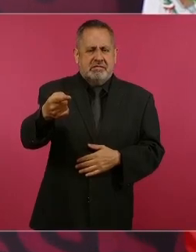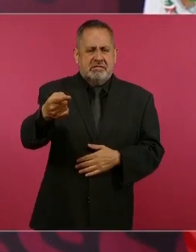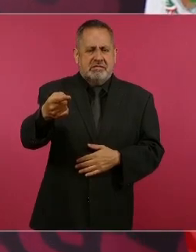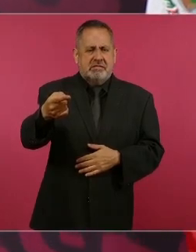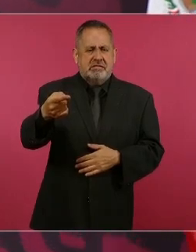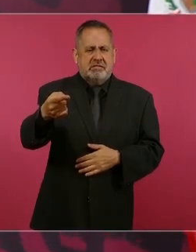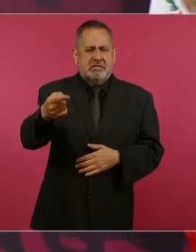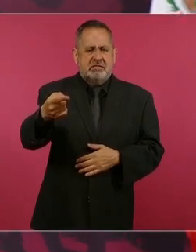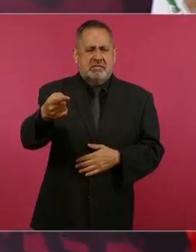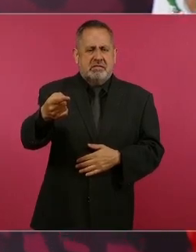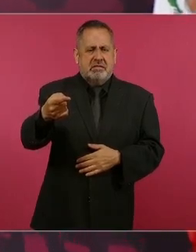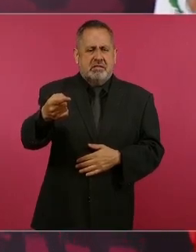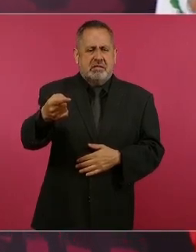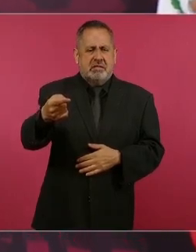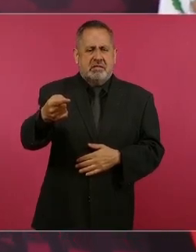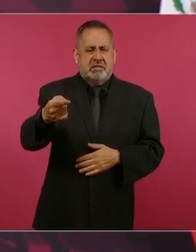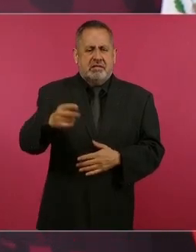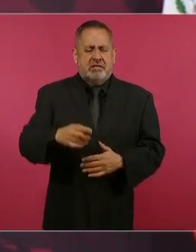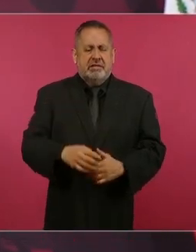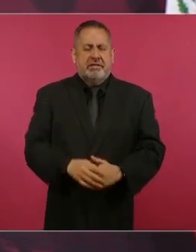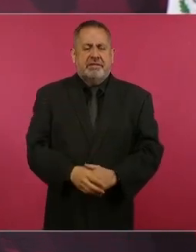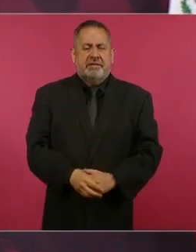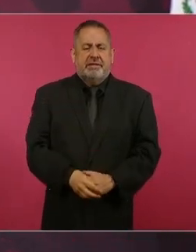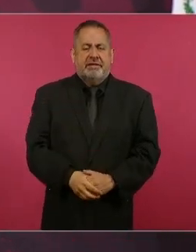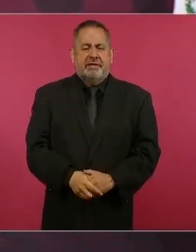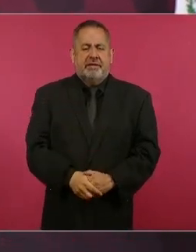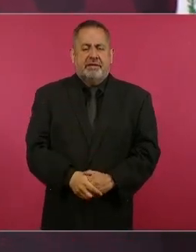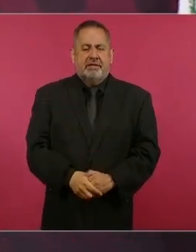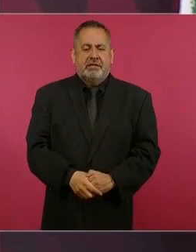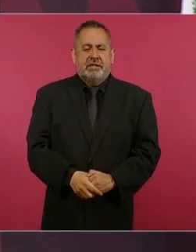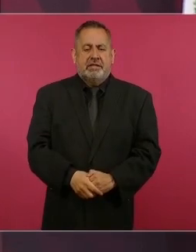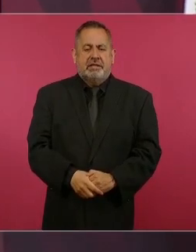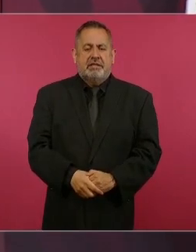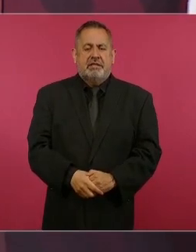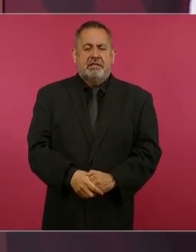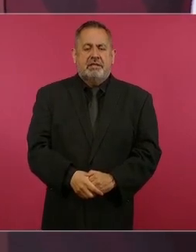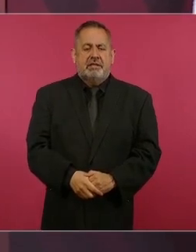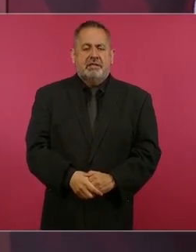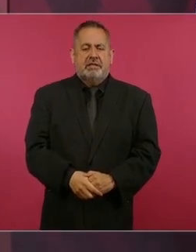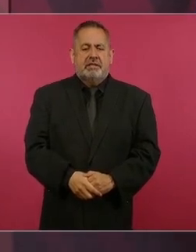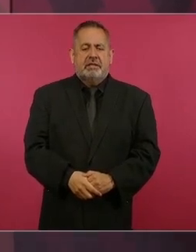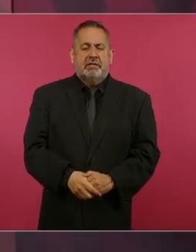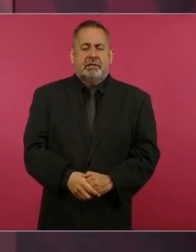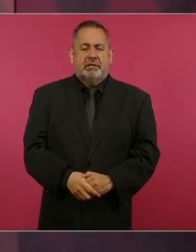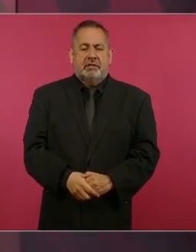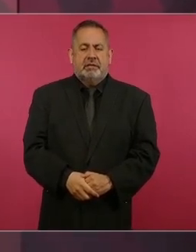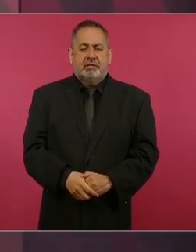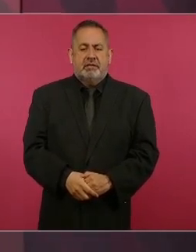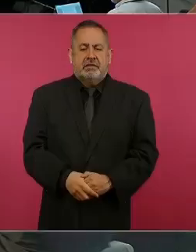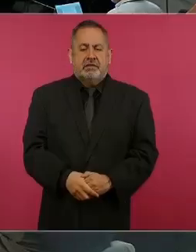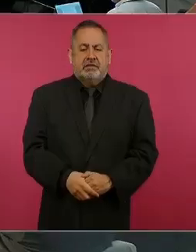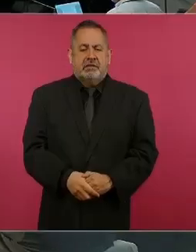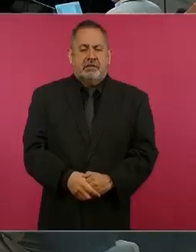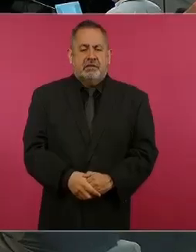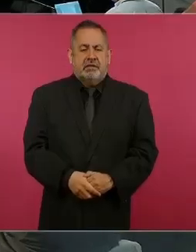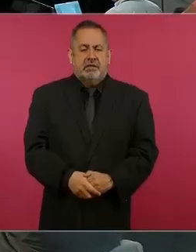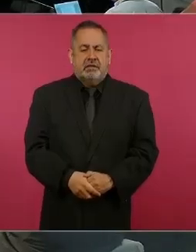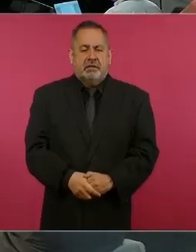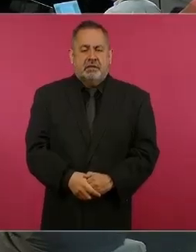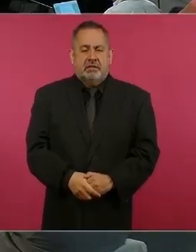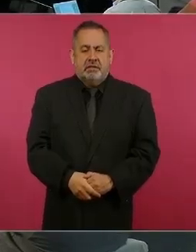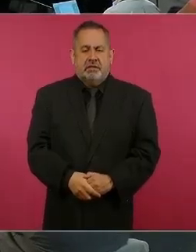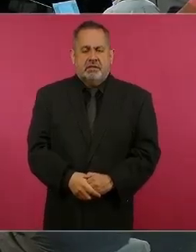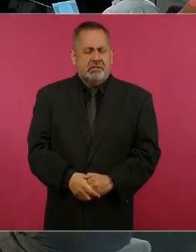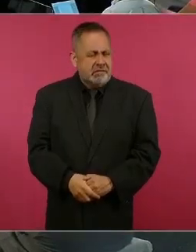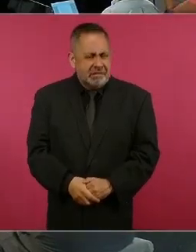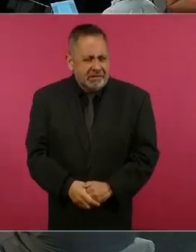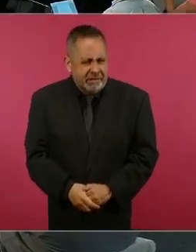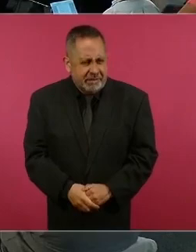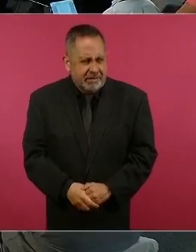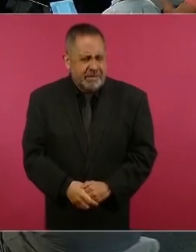¿Cómo?